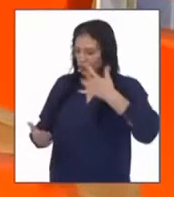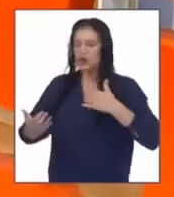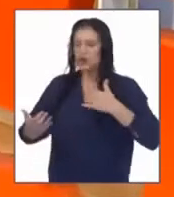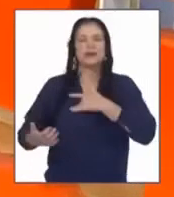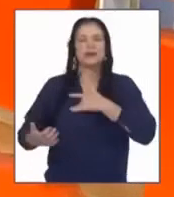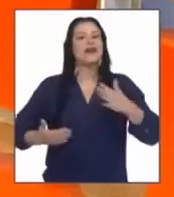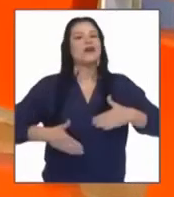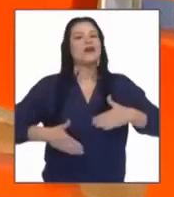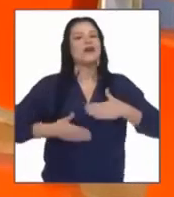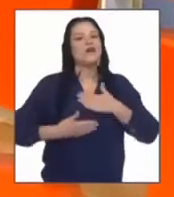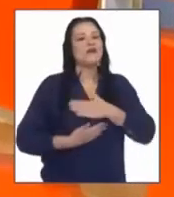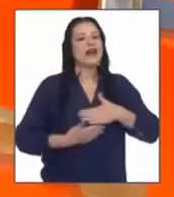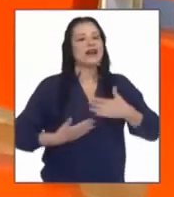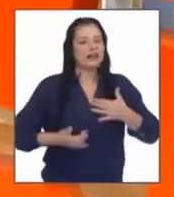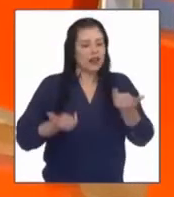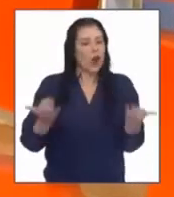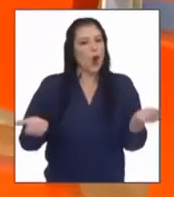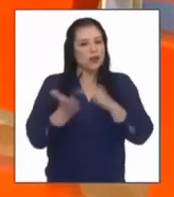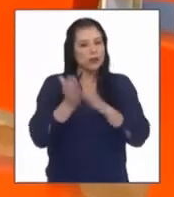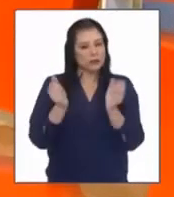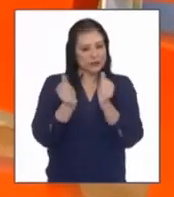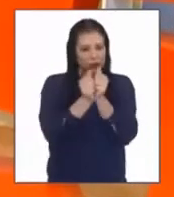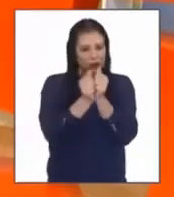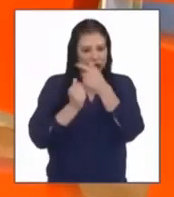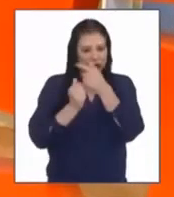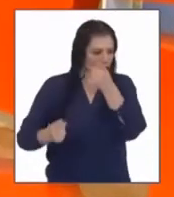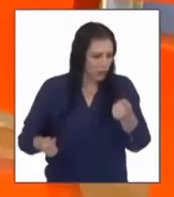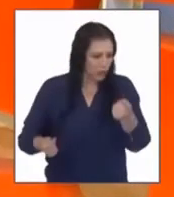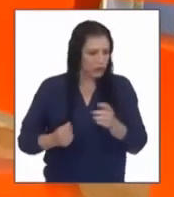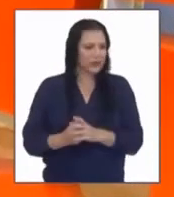Y feliz de acompañarlos nuevamente.